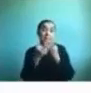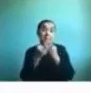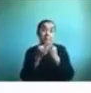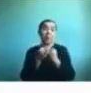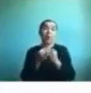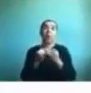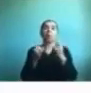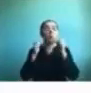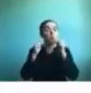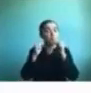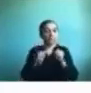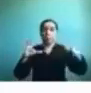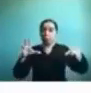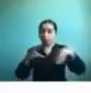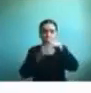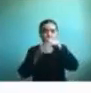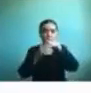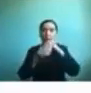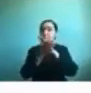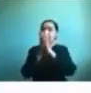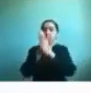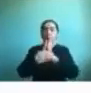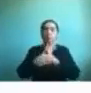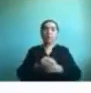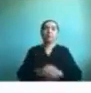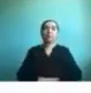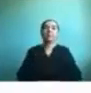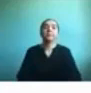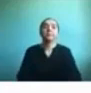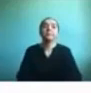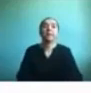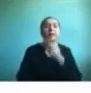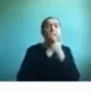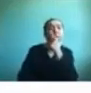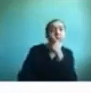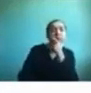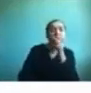ya a ver si me aparece